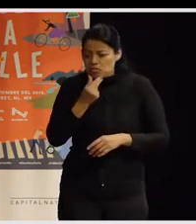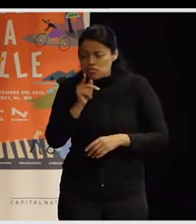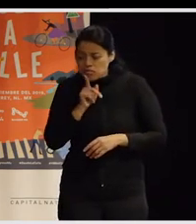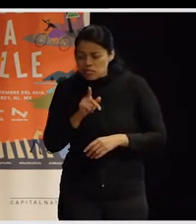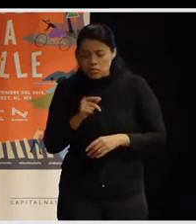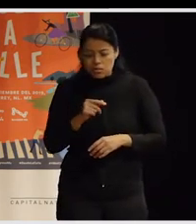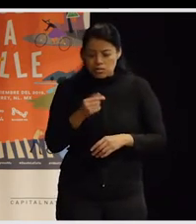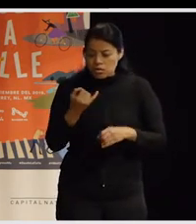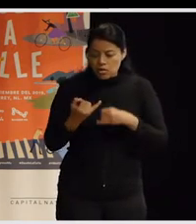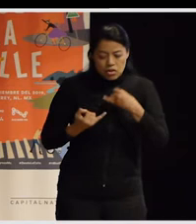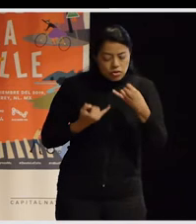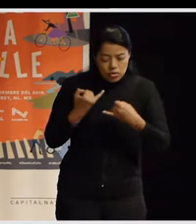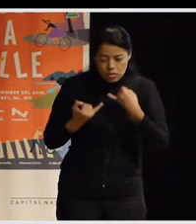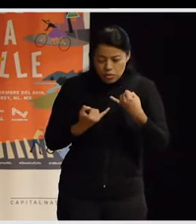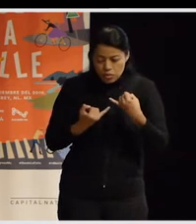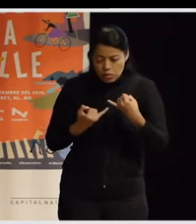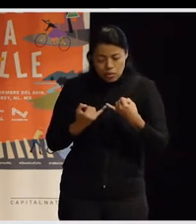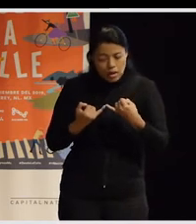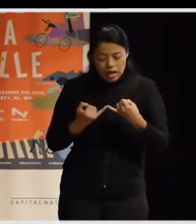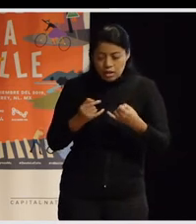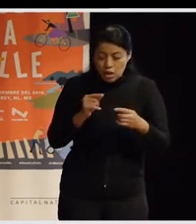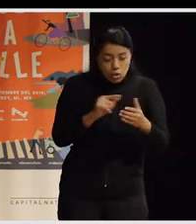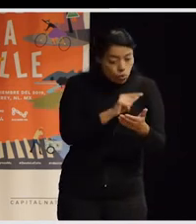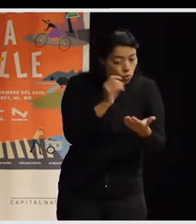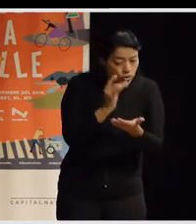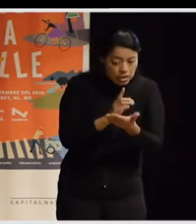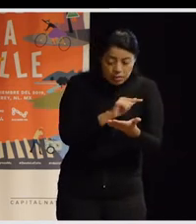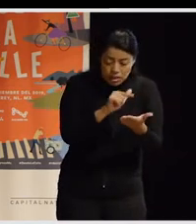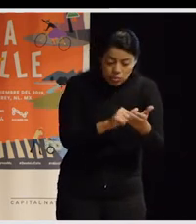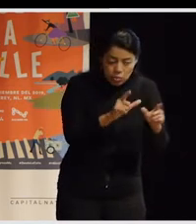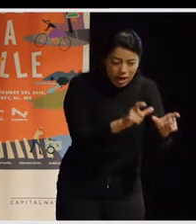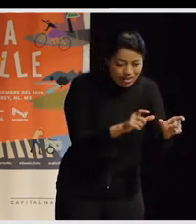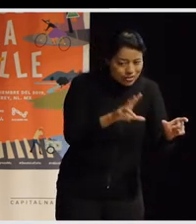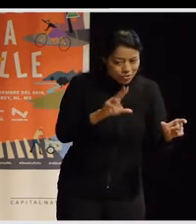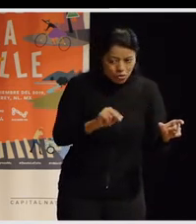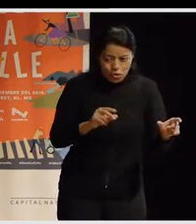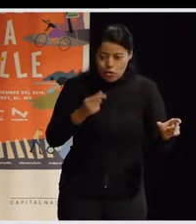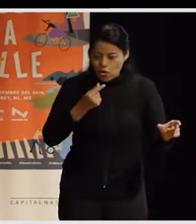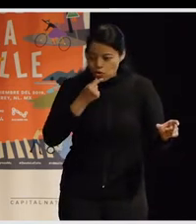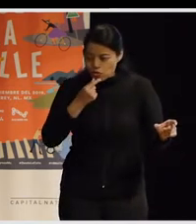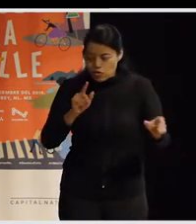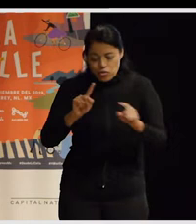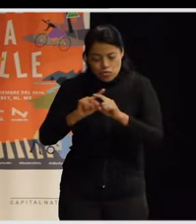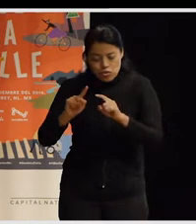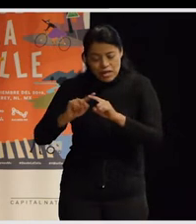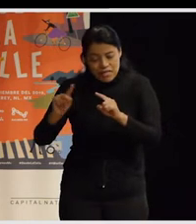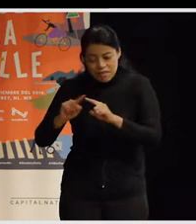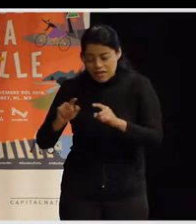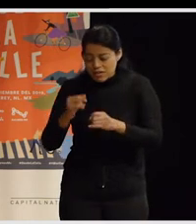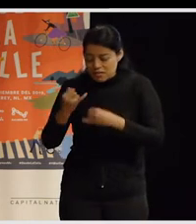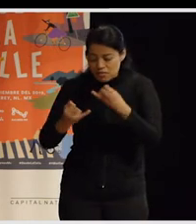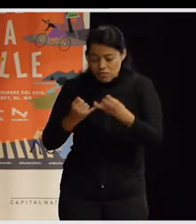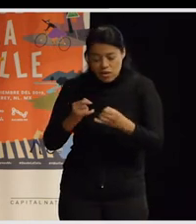iban a jugar a un sitio, sino que jugaban por diferentes sitios, ¿no? Que tenían como recorridos de un sitio a otro, entonces, al final la propuesta